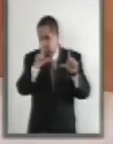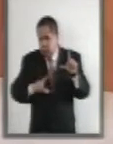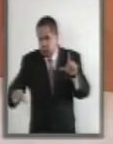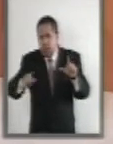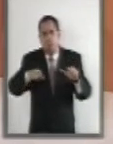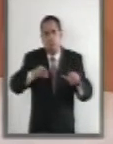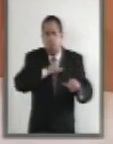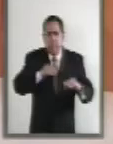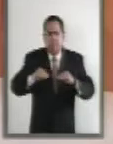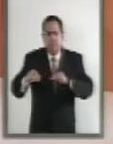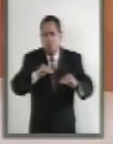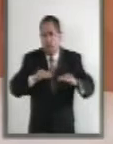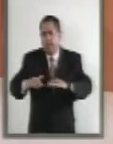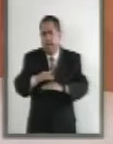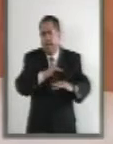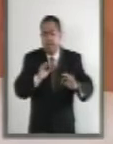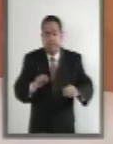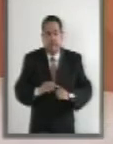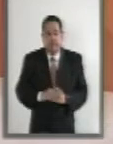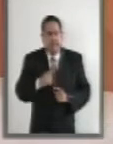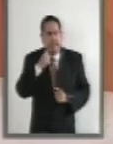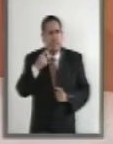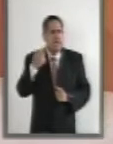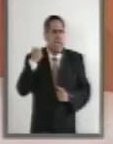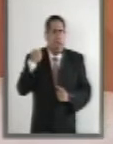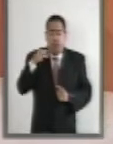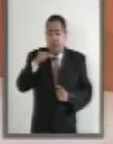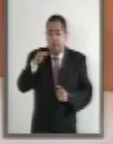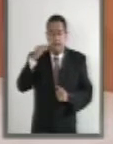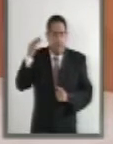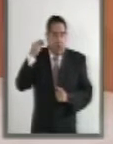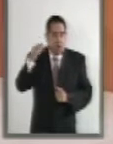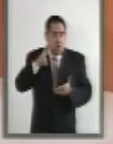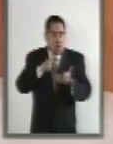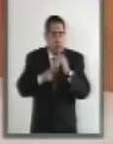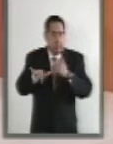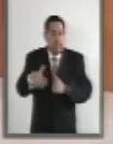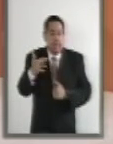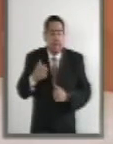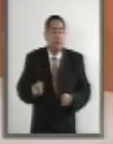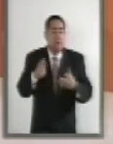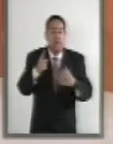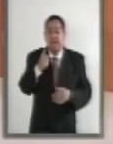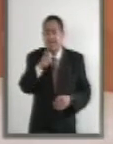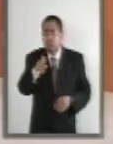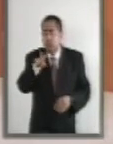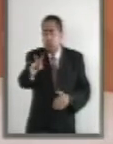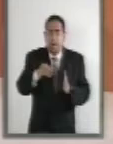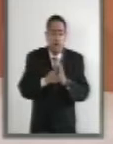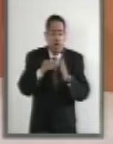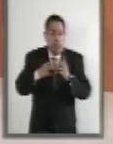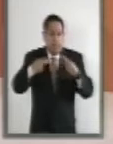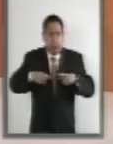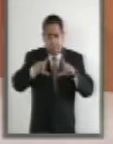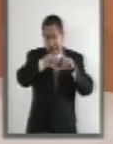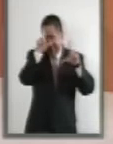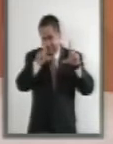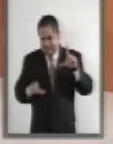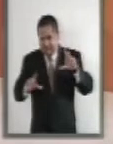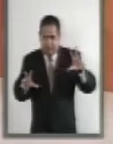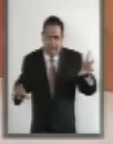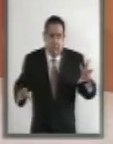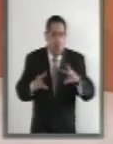Se estima que a marzo de 2015 la población en México fue de 119 millones 530 mil